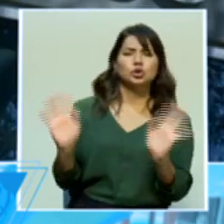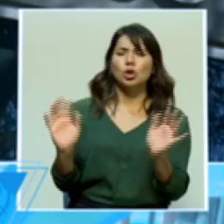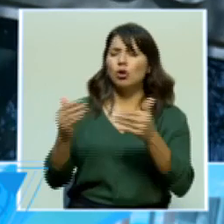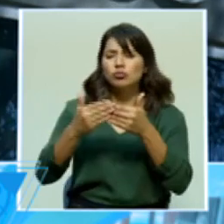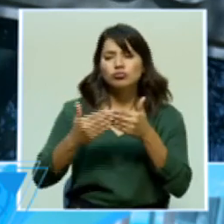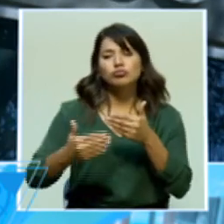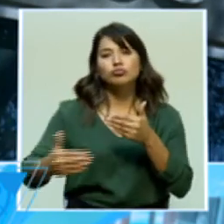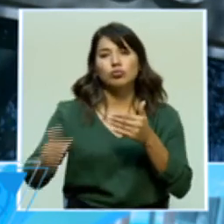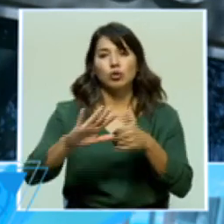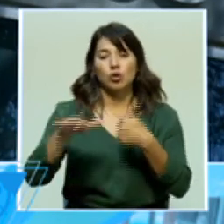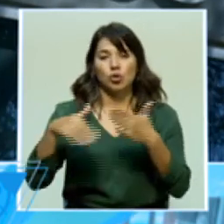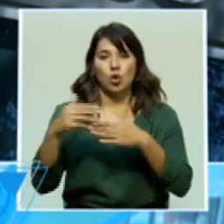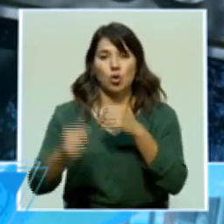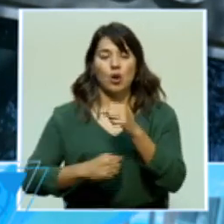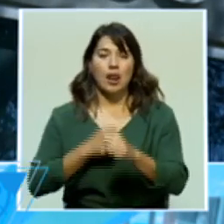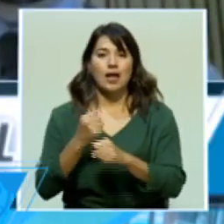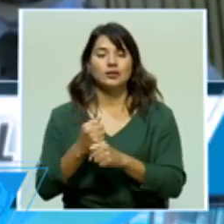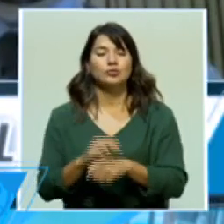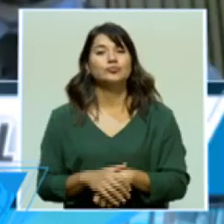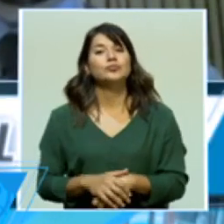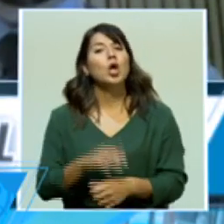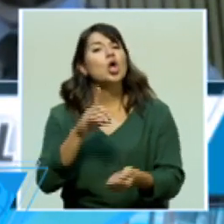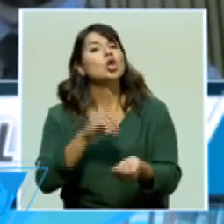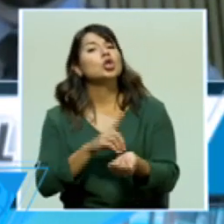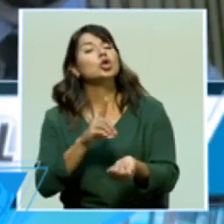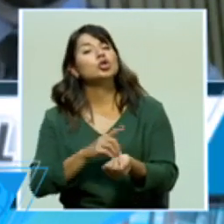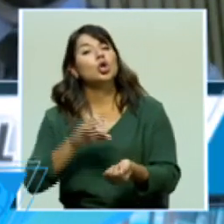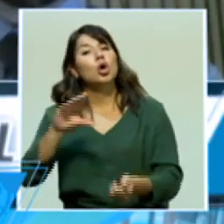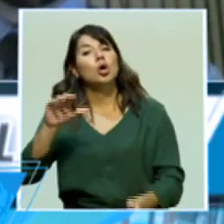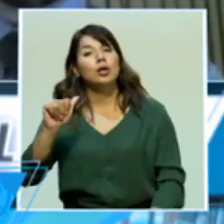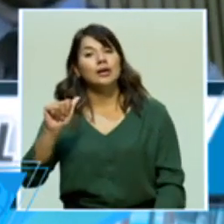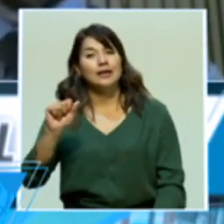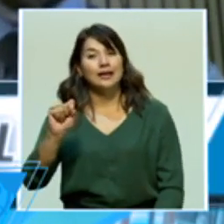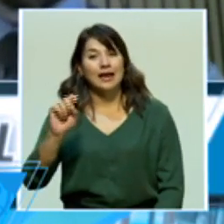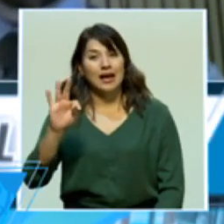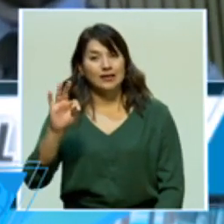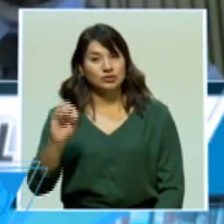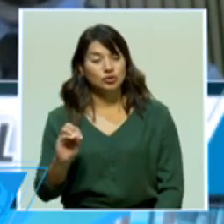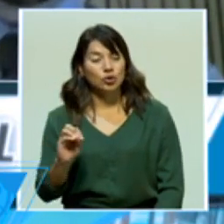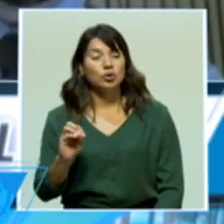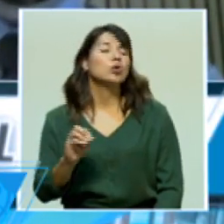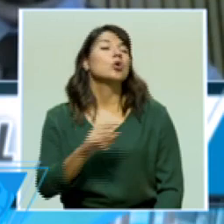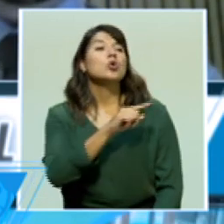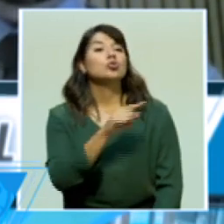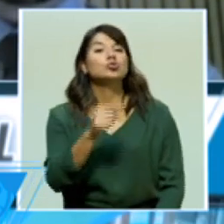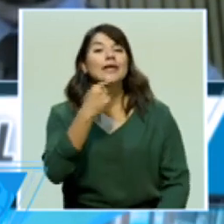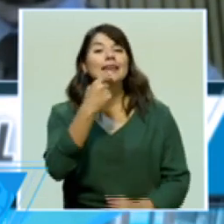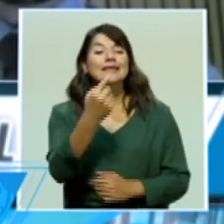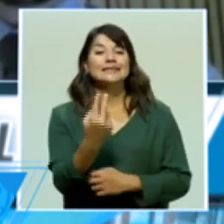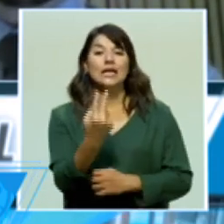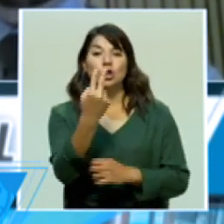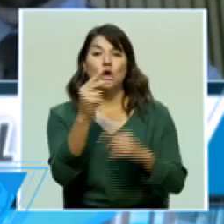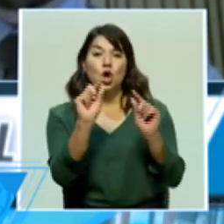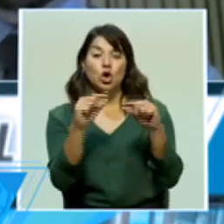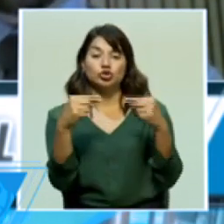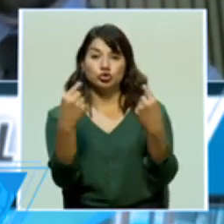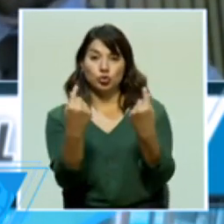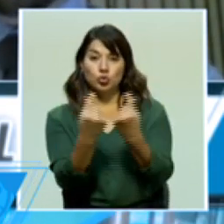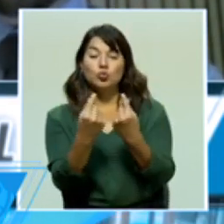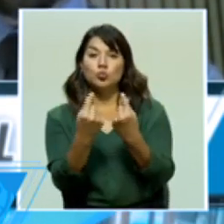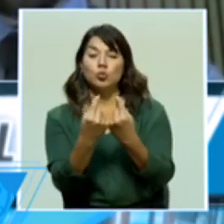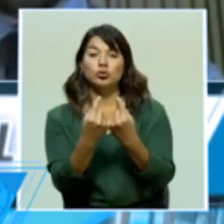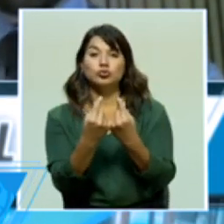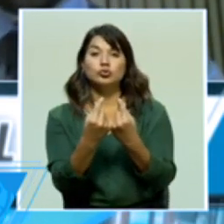año. Doctor Castro, se está hablando de que dos grupos van a ser de los